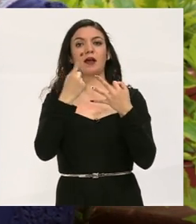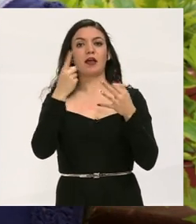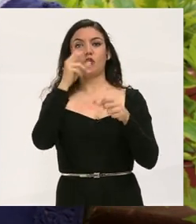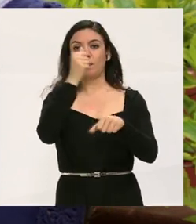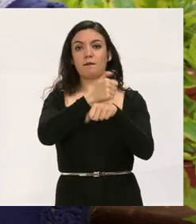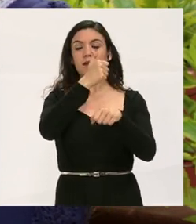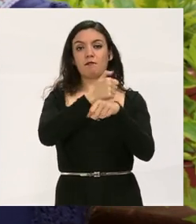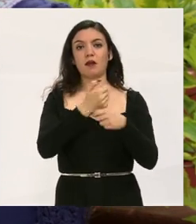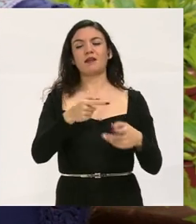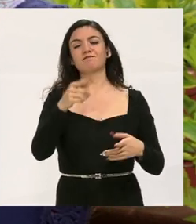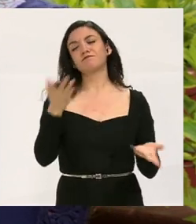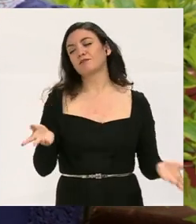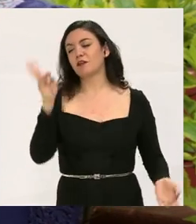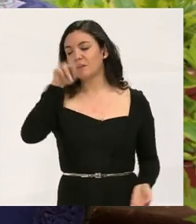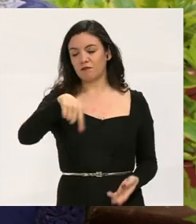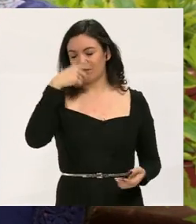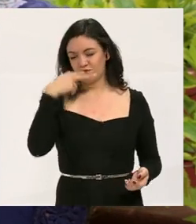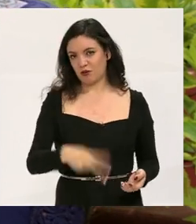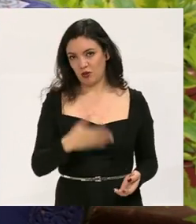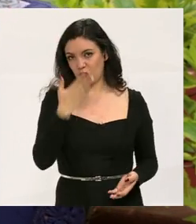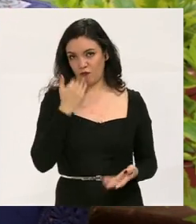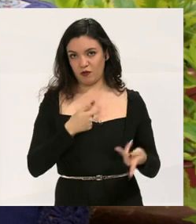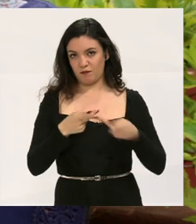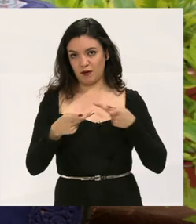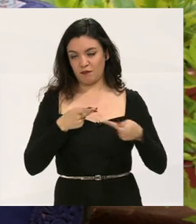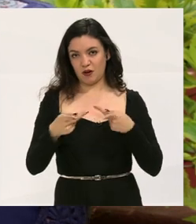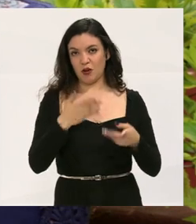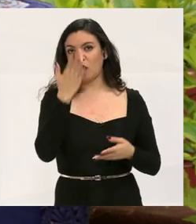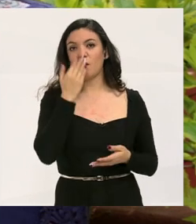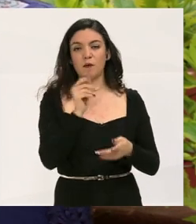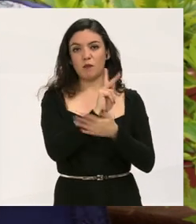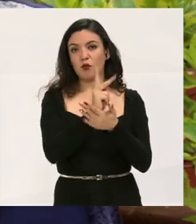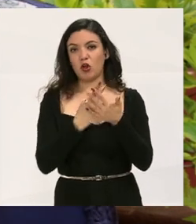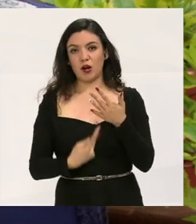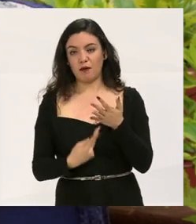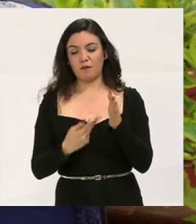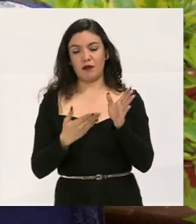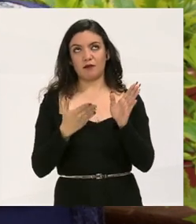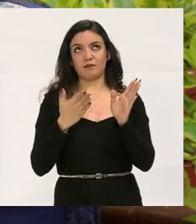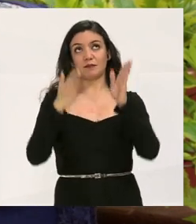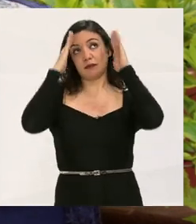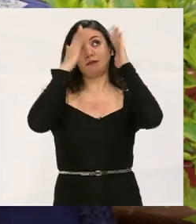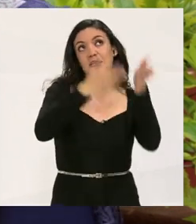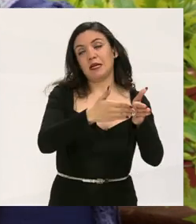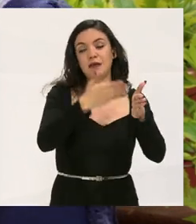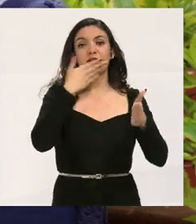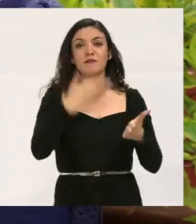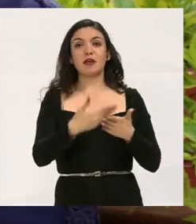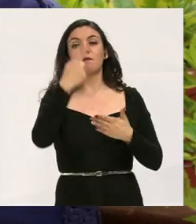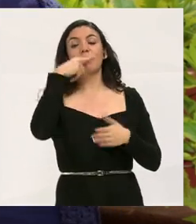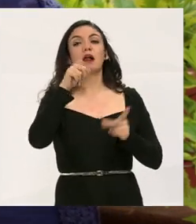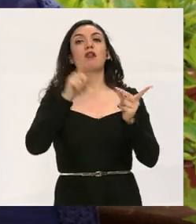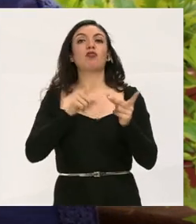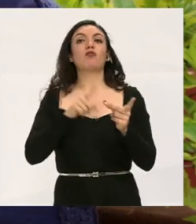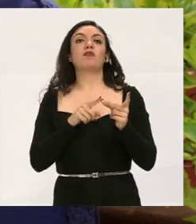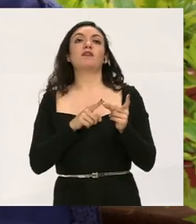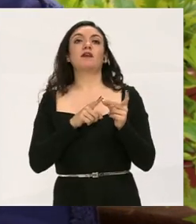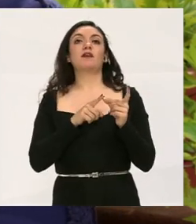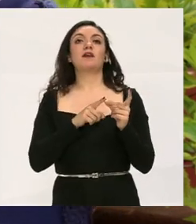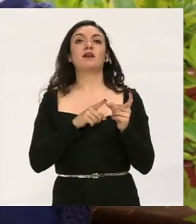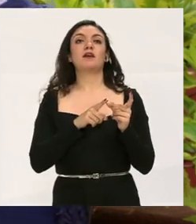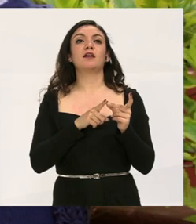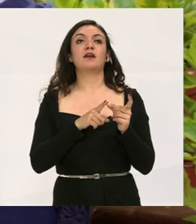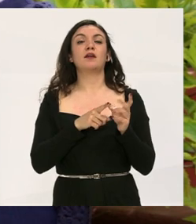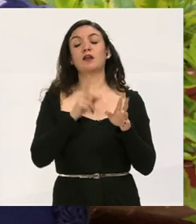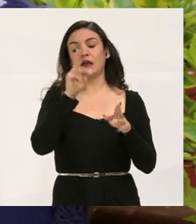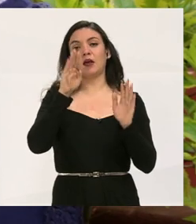metodología que, pues, no en las primarias. verdad es que en México, pues, no se está preparado. No hay un programa específico, este, en